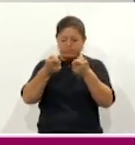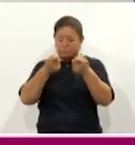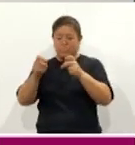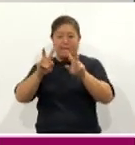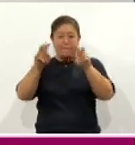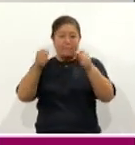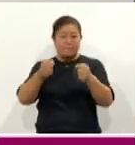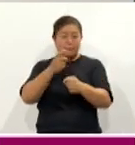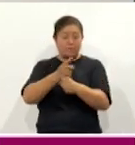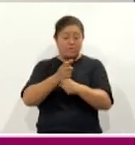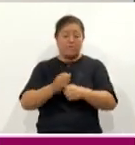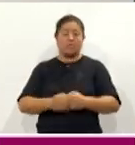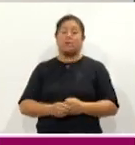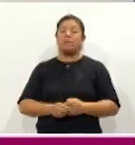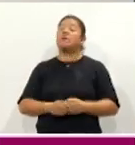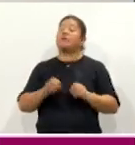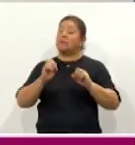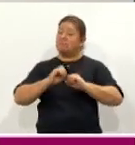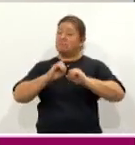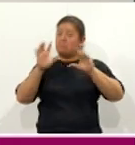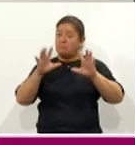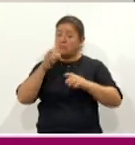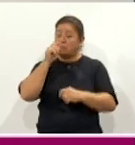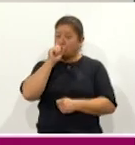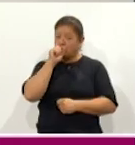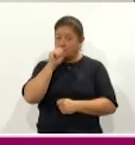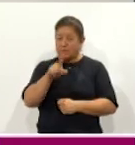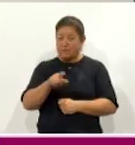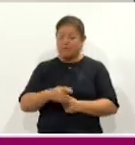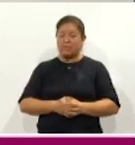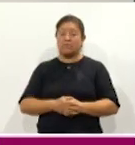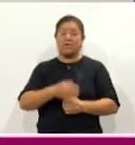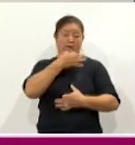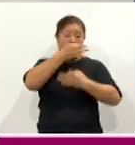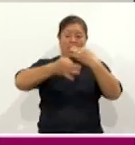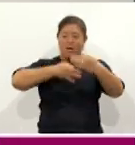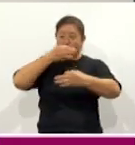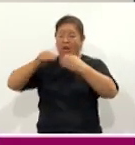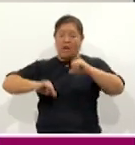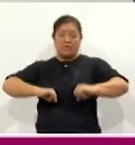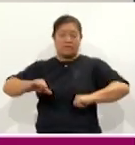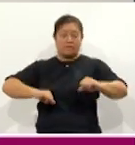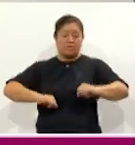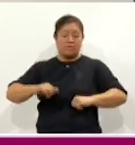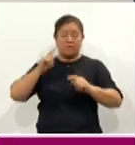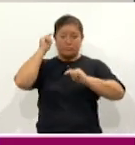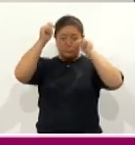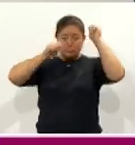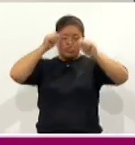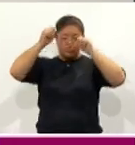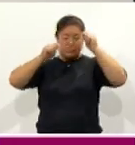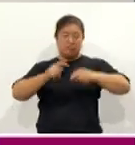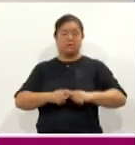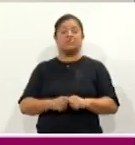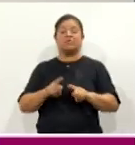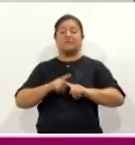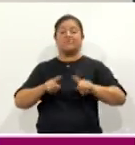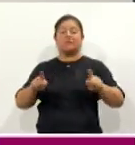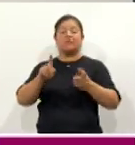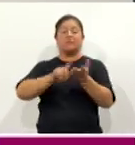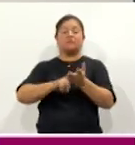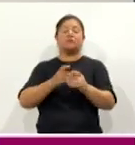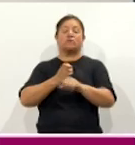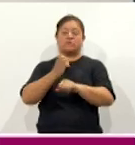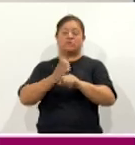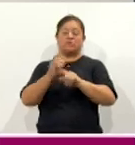de seguridad. Y no menos importante, pues seguir realizando con la difusión de eventos, actividades turísticas que se lleven a cabo dentro del estado de